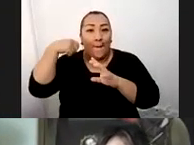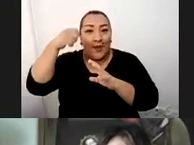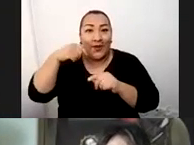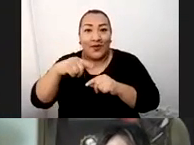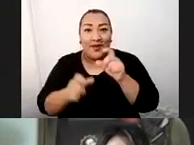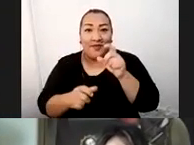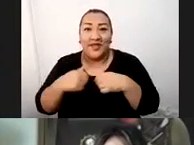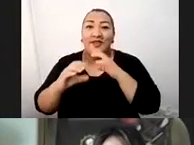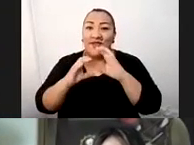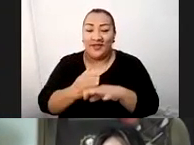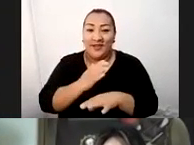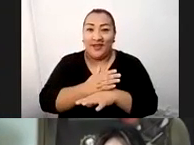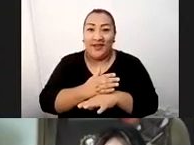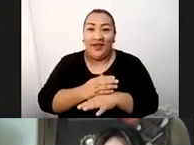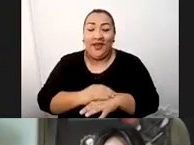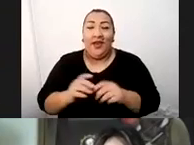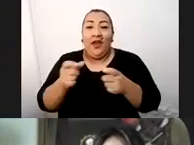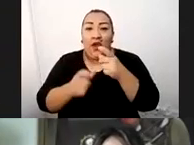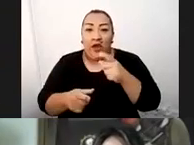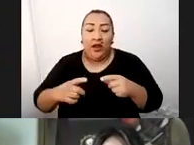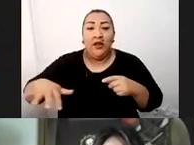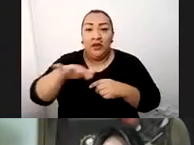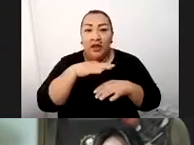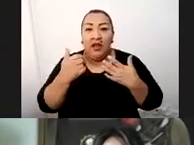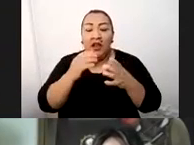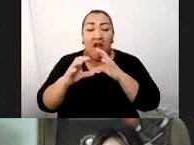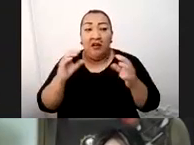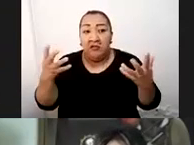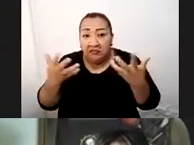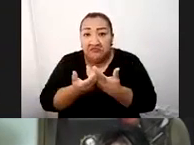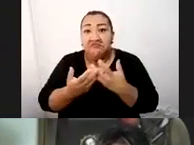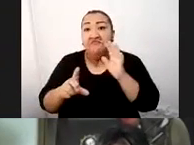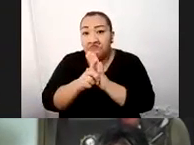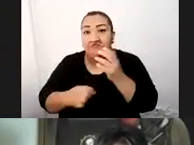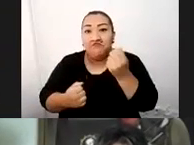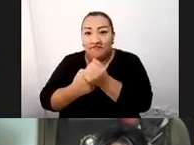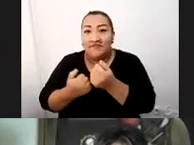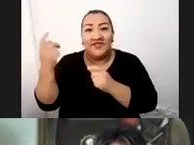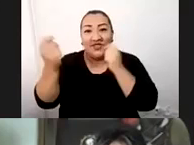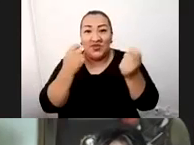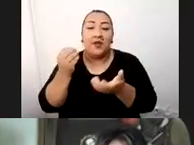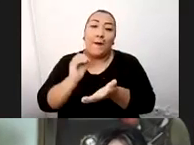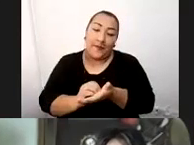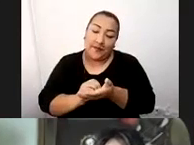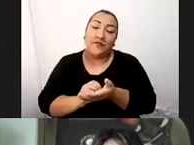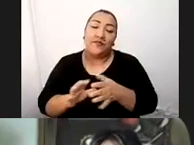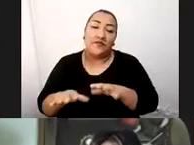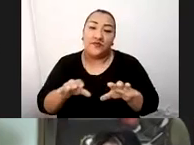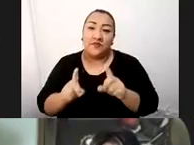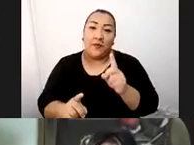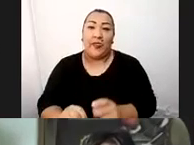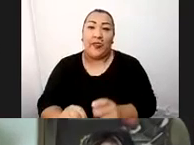Hemos conversado también con otros congresistas para que se impulse una ley que justamente motive es lo que nos está faltando y creo que ahora va a ser algo muy importante.